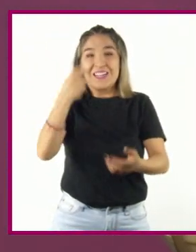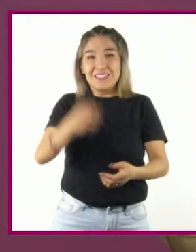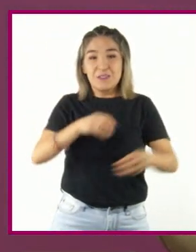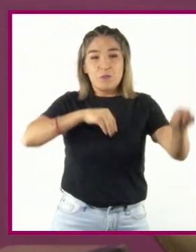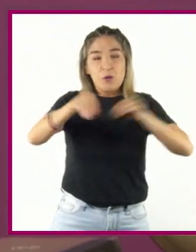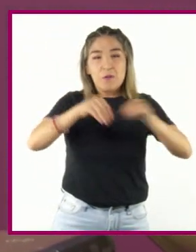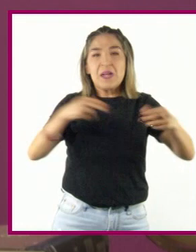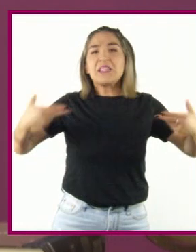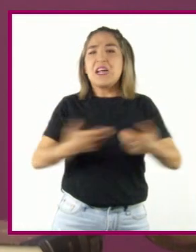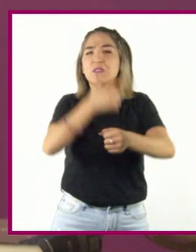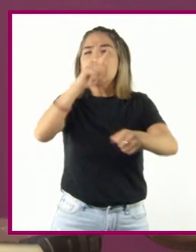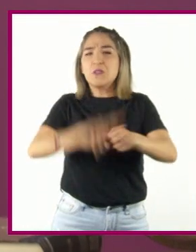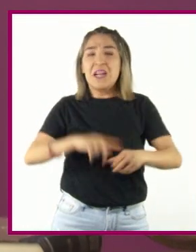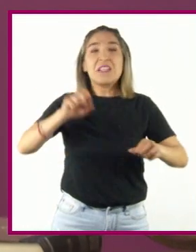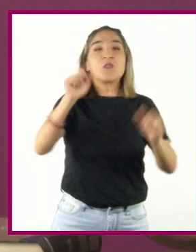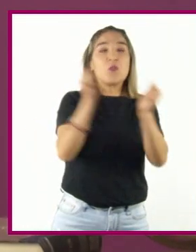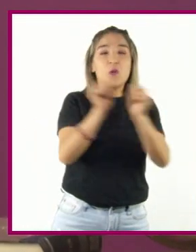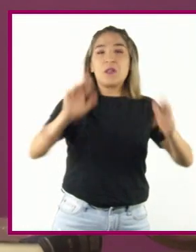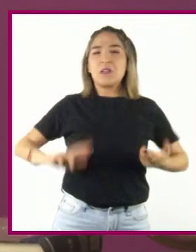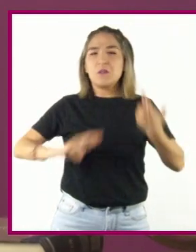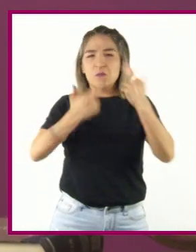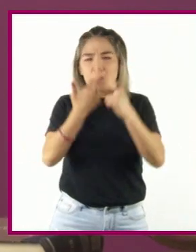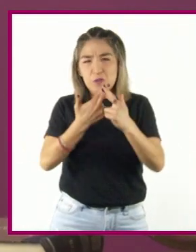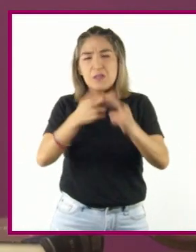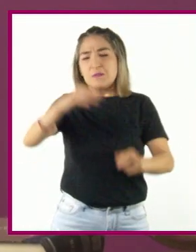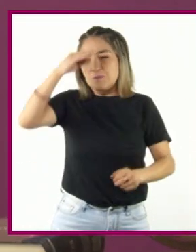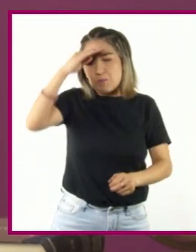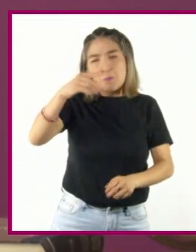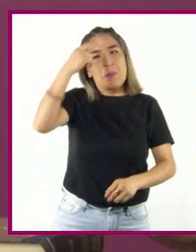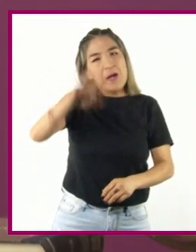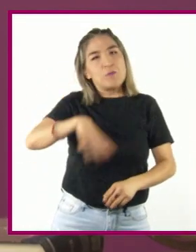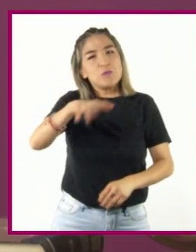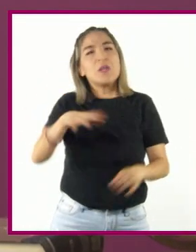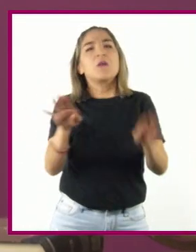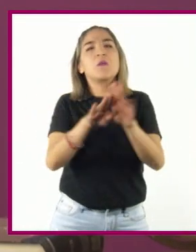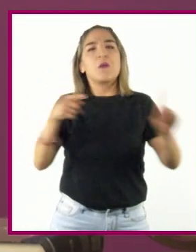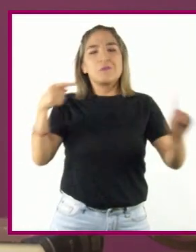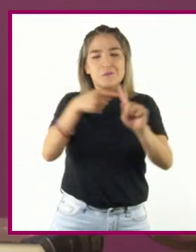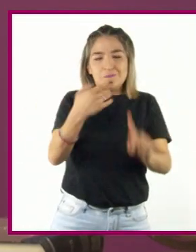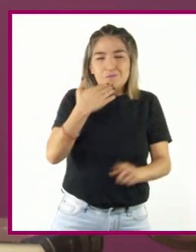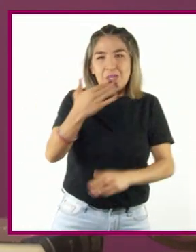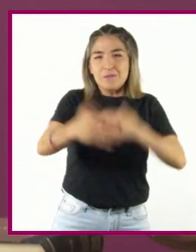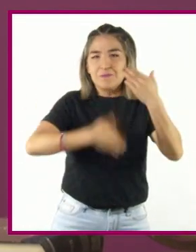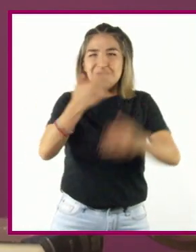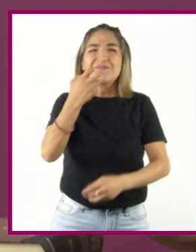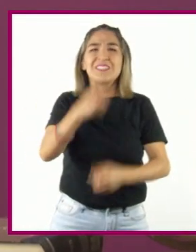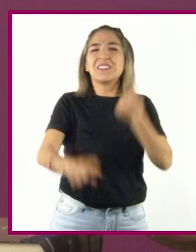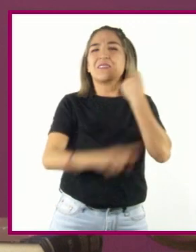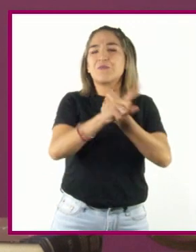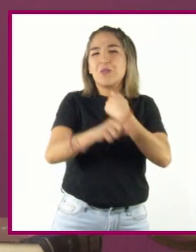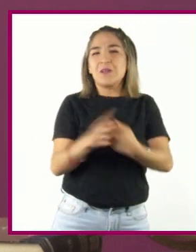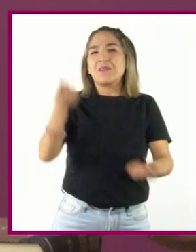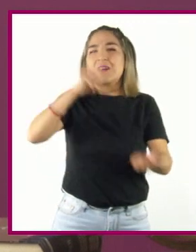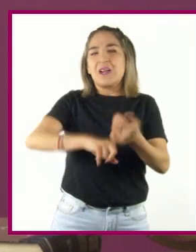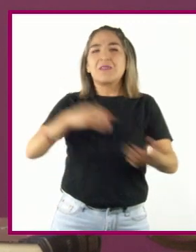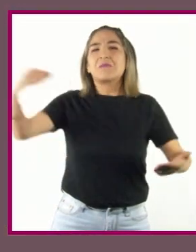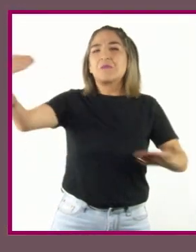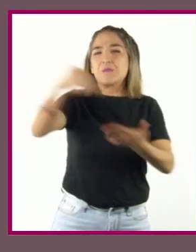nacionalistas religiosos comenzaron a tomar o a buscar el poder con la intención de terminar con la influencia occidental.